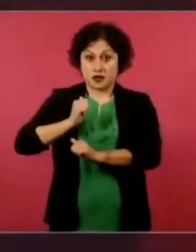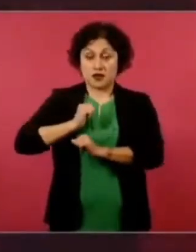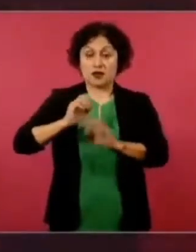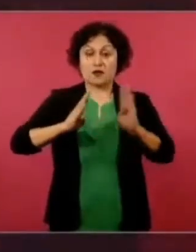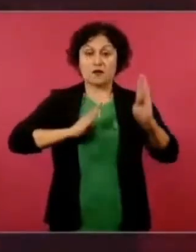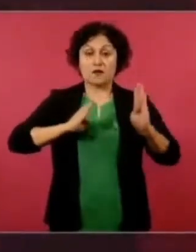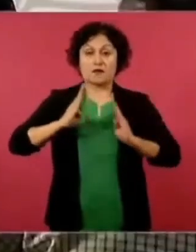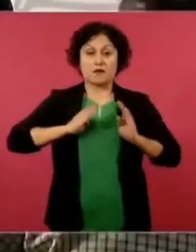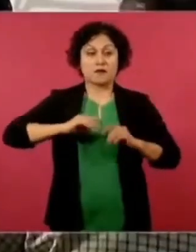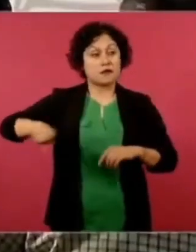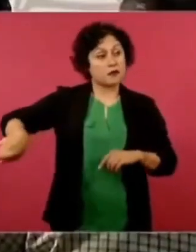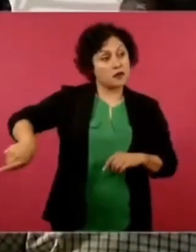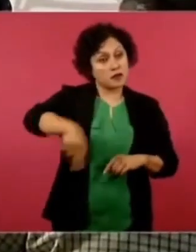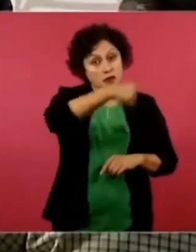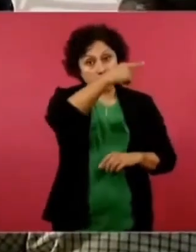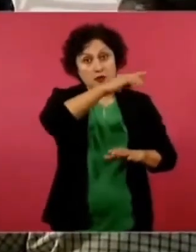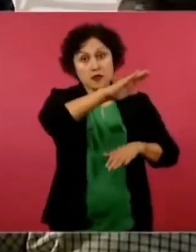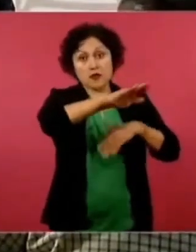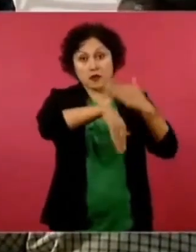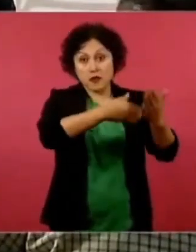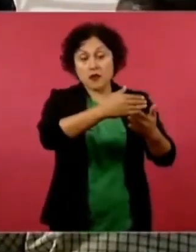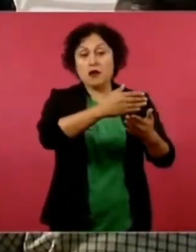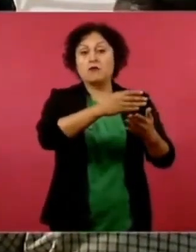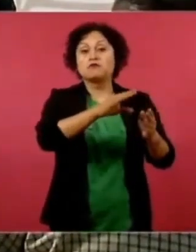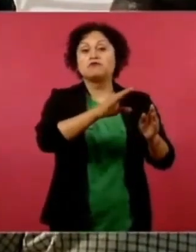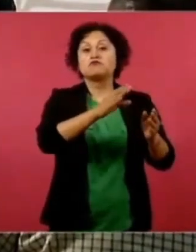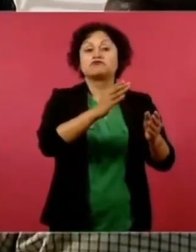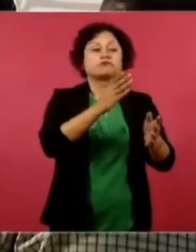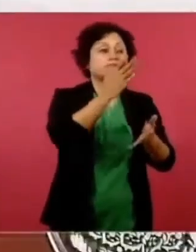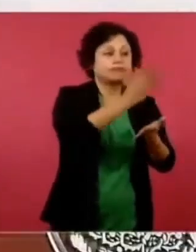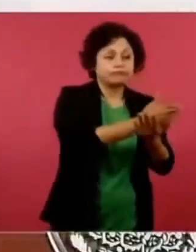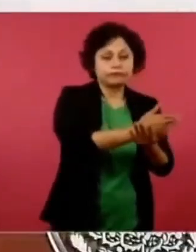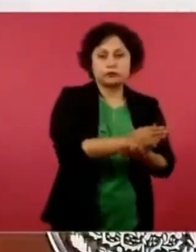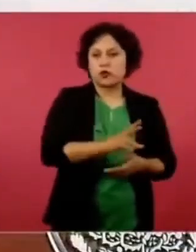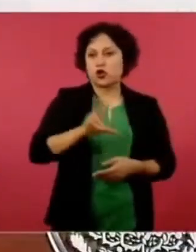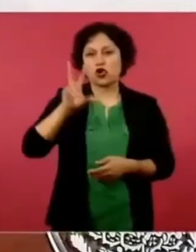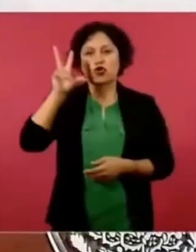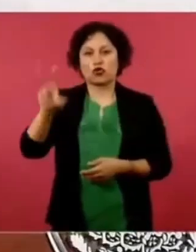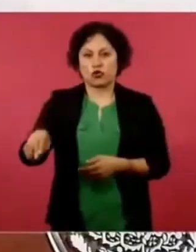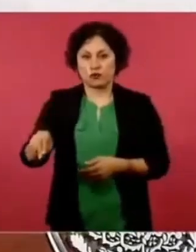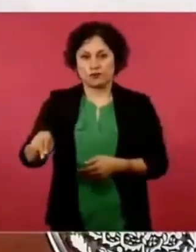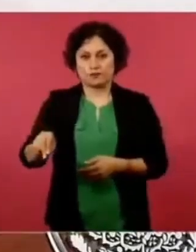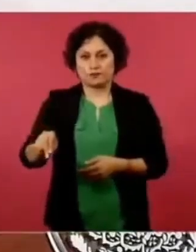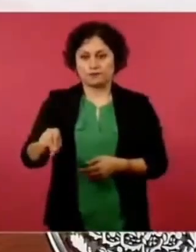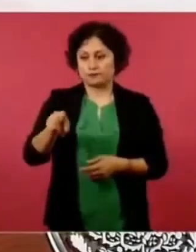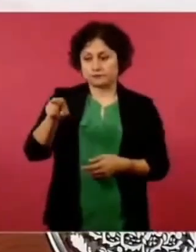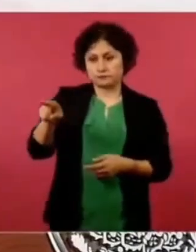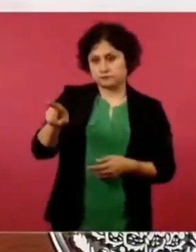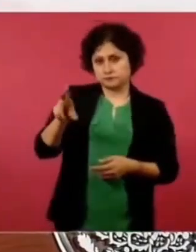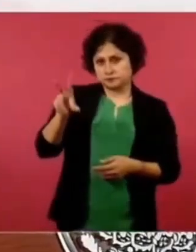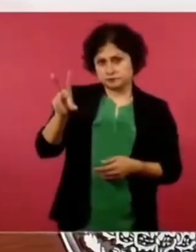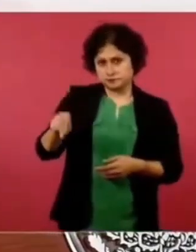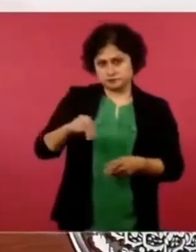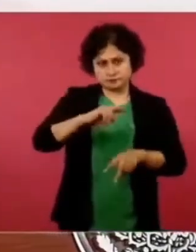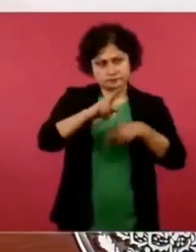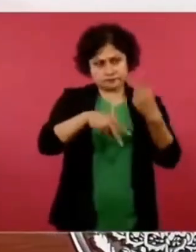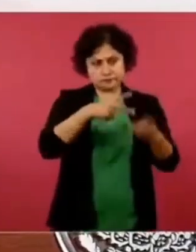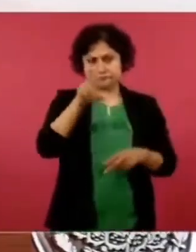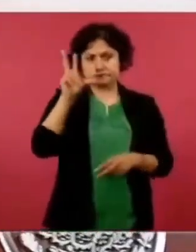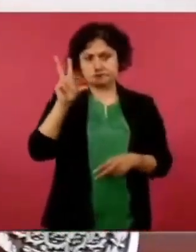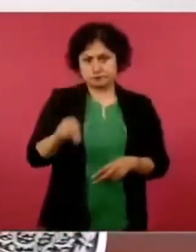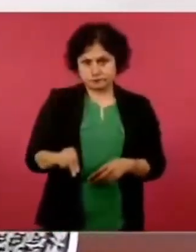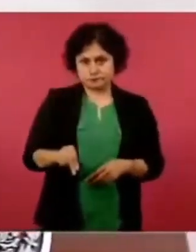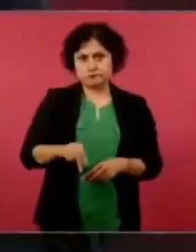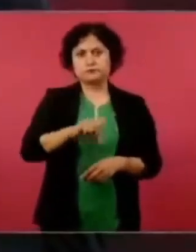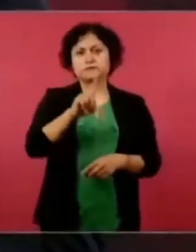Y no salió el Ejército, entonces encontró al que había